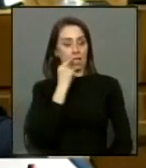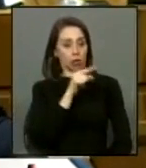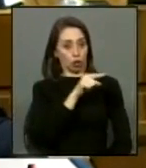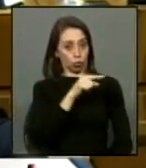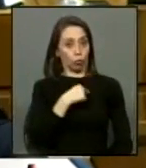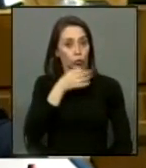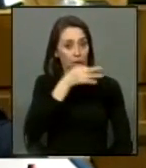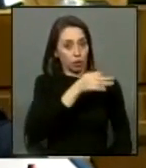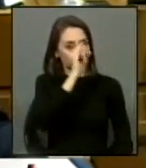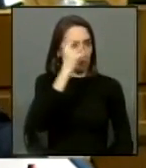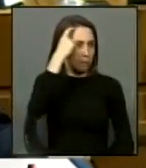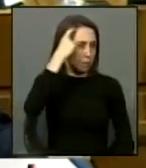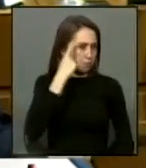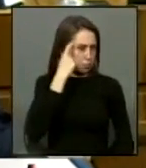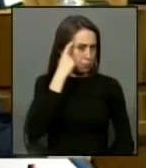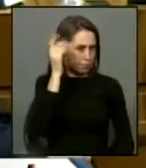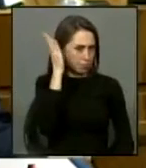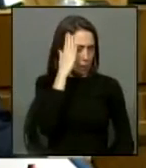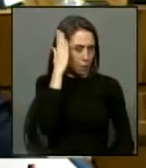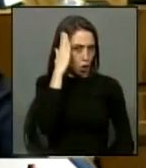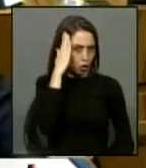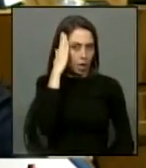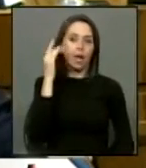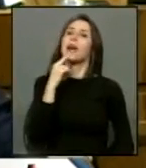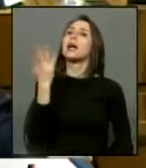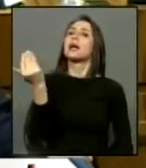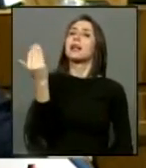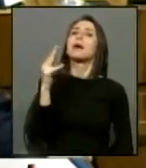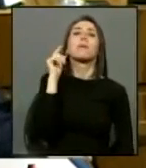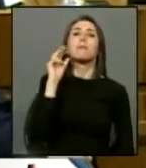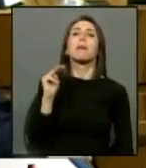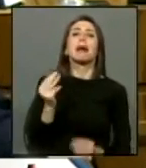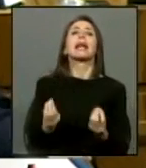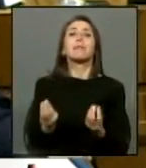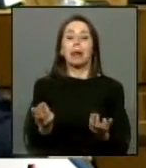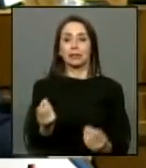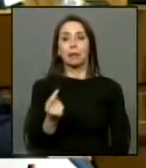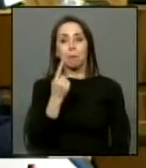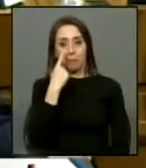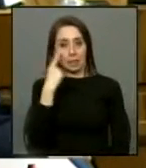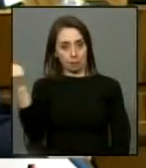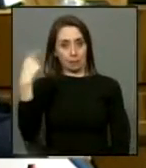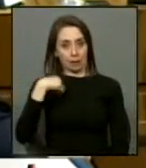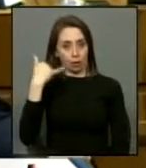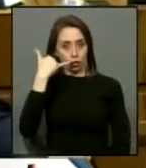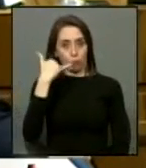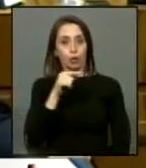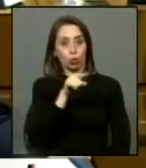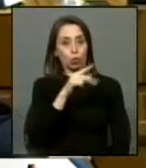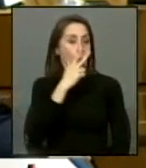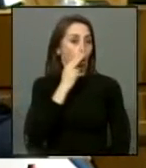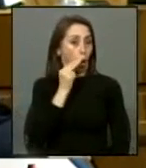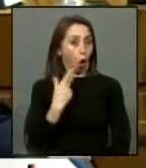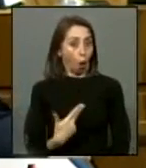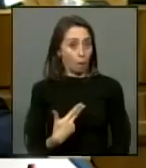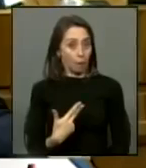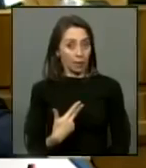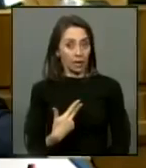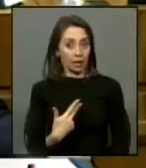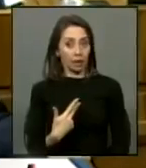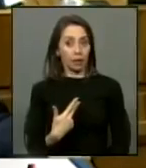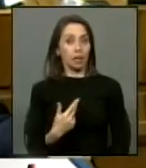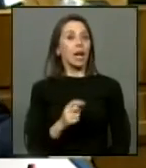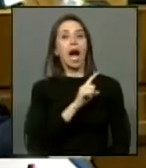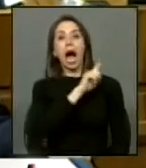graves siempre en tu memoria me dijo a ver mamá dime que pasa mira me dijo tú como hombre no vas a